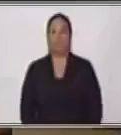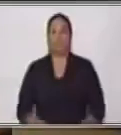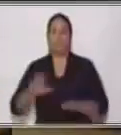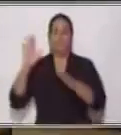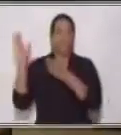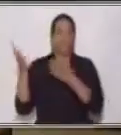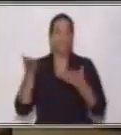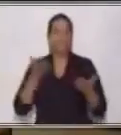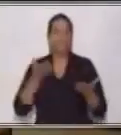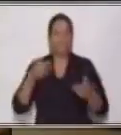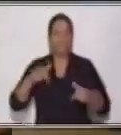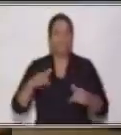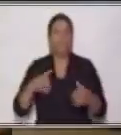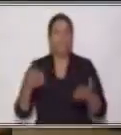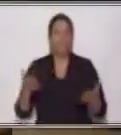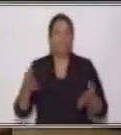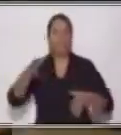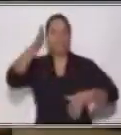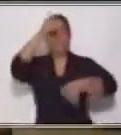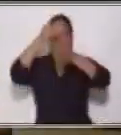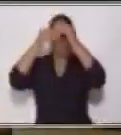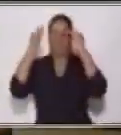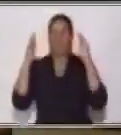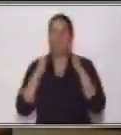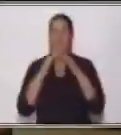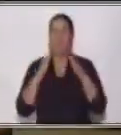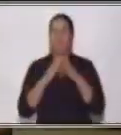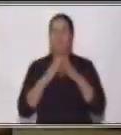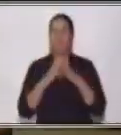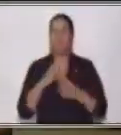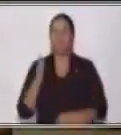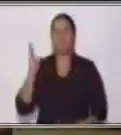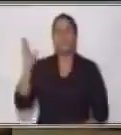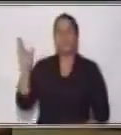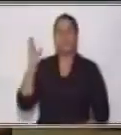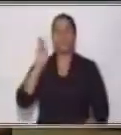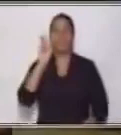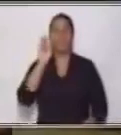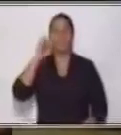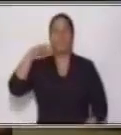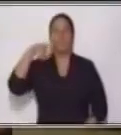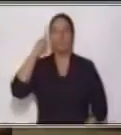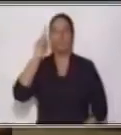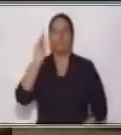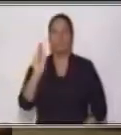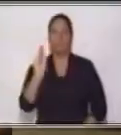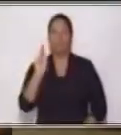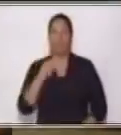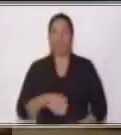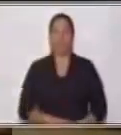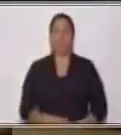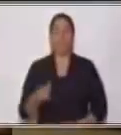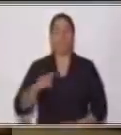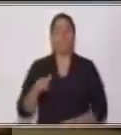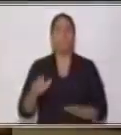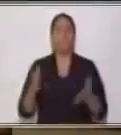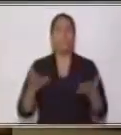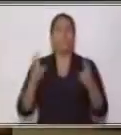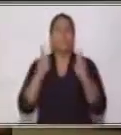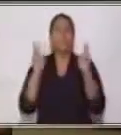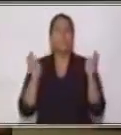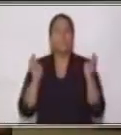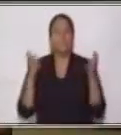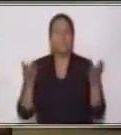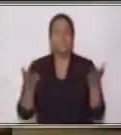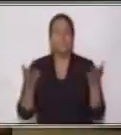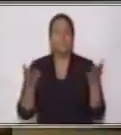Bienvenido a este espacio educativo Aprendo en Casa. Soy Wendy Anavisca y en esta oportunidad desarrollaré el tema